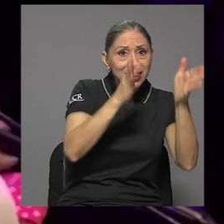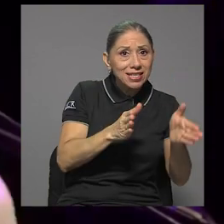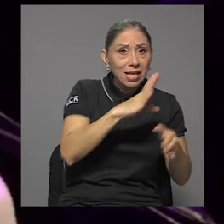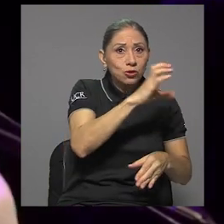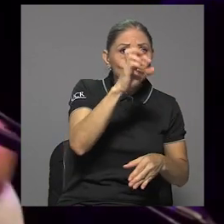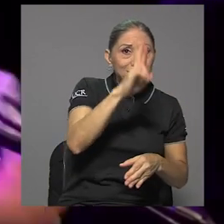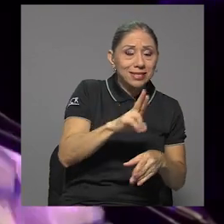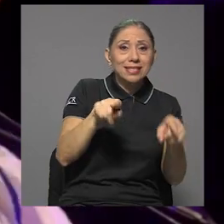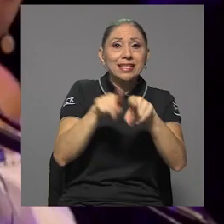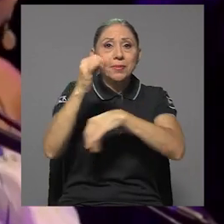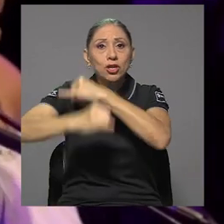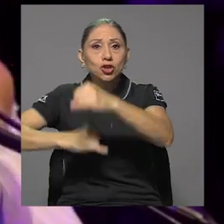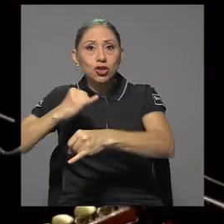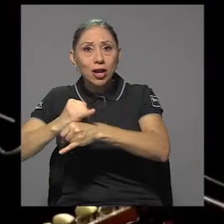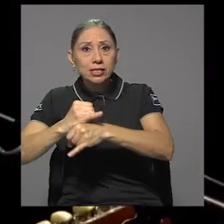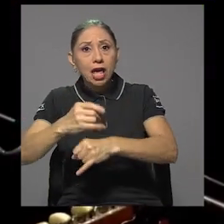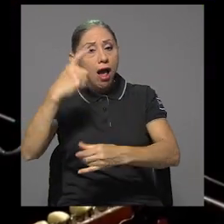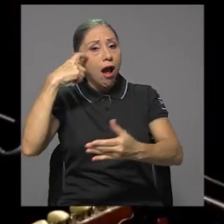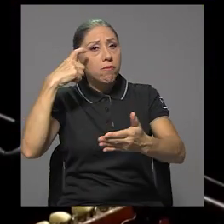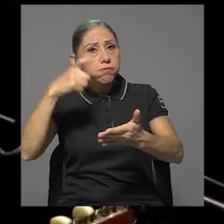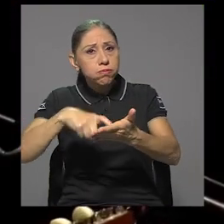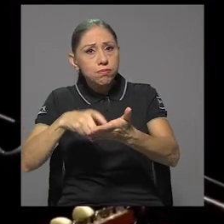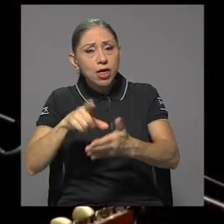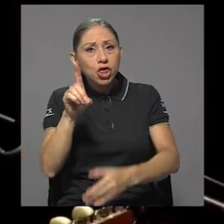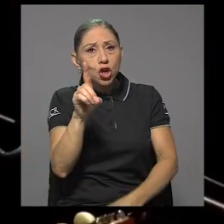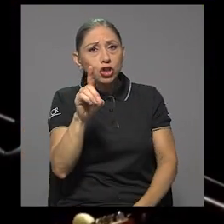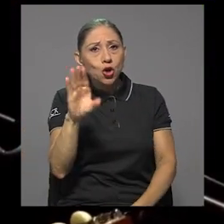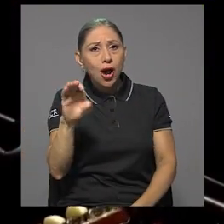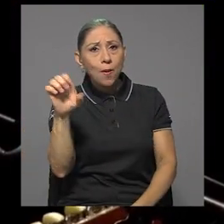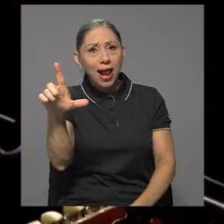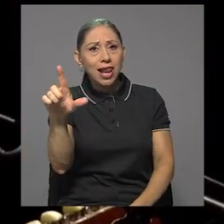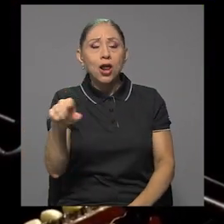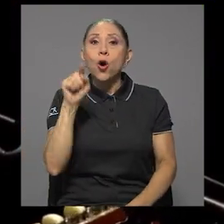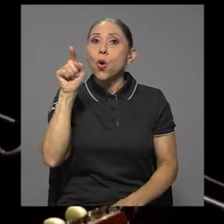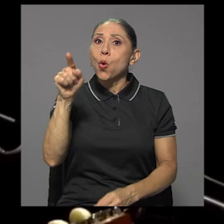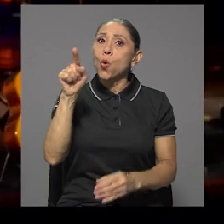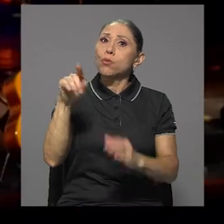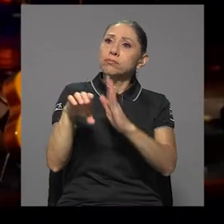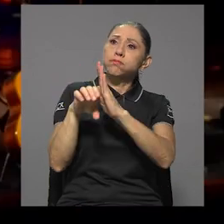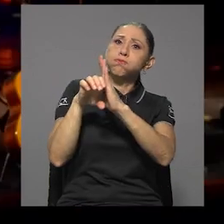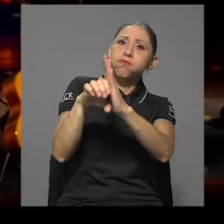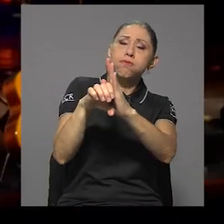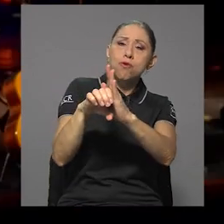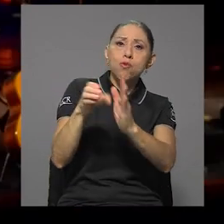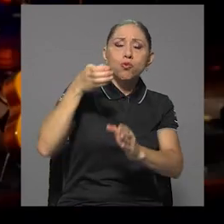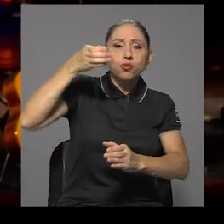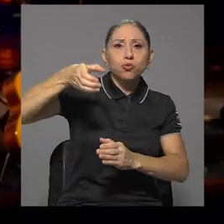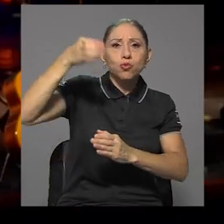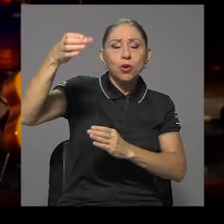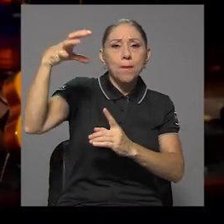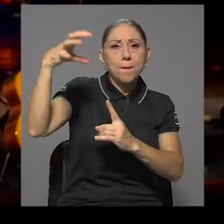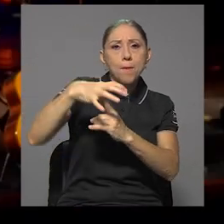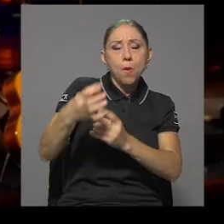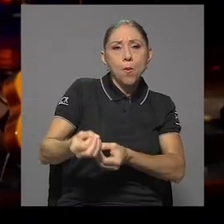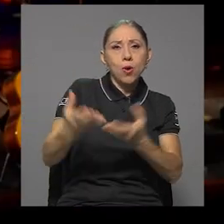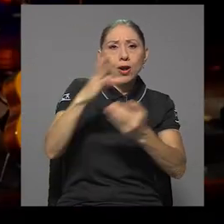en recuerdo de Dionisio Cabal, uno de los investigadores de la cultura popular costarricense más queridos.